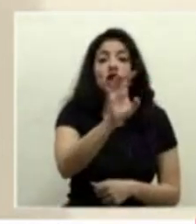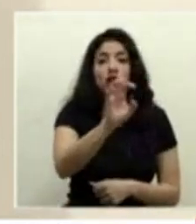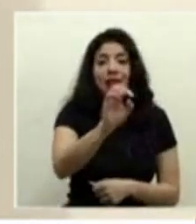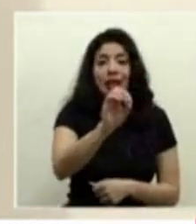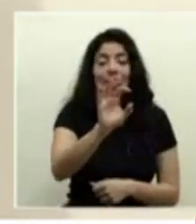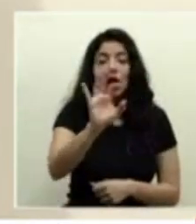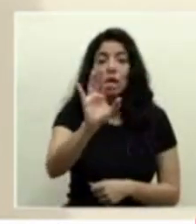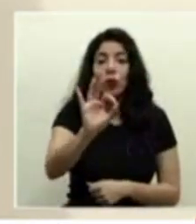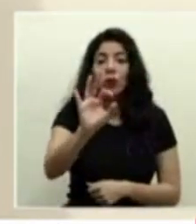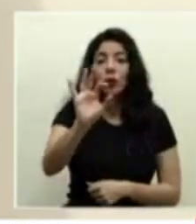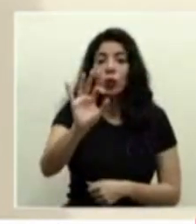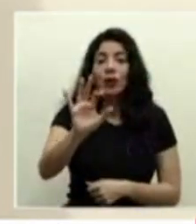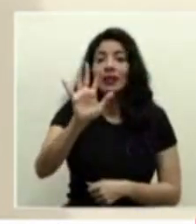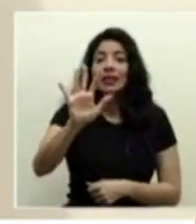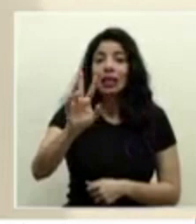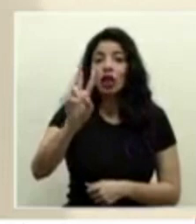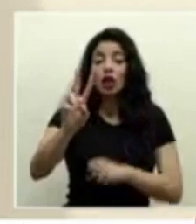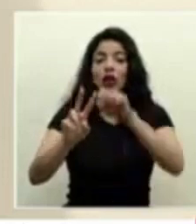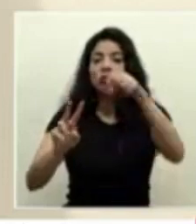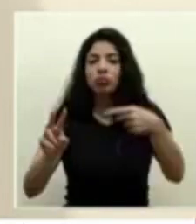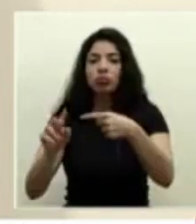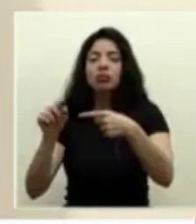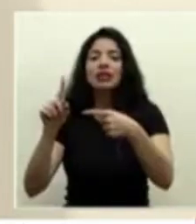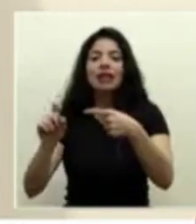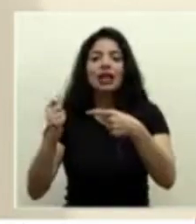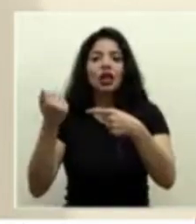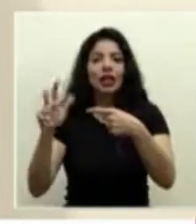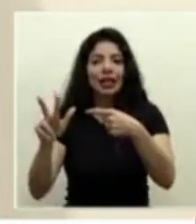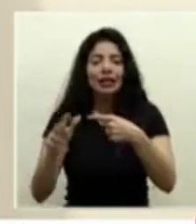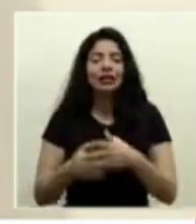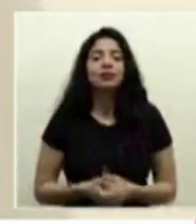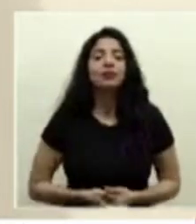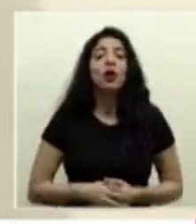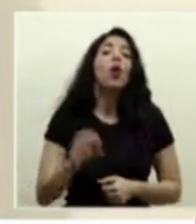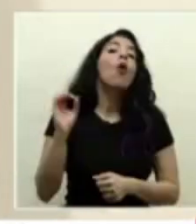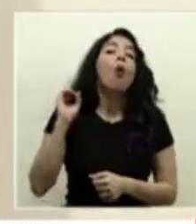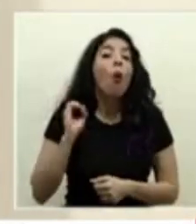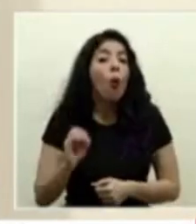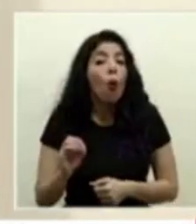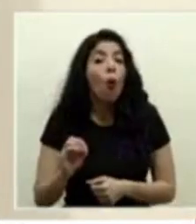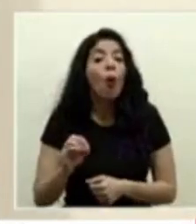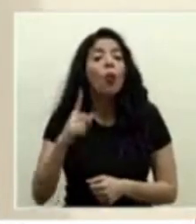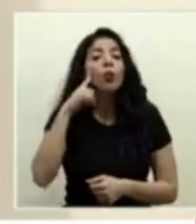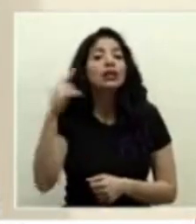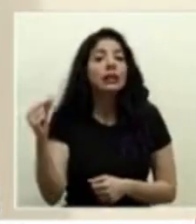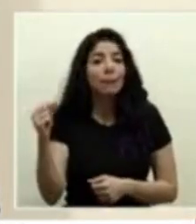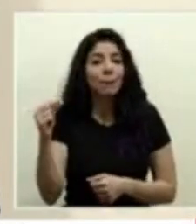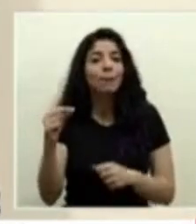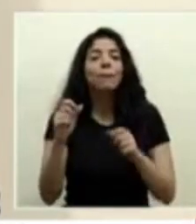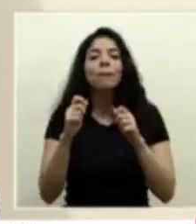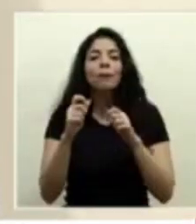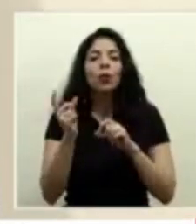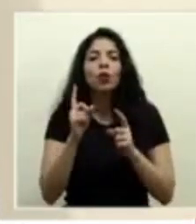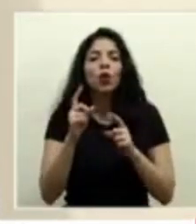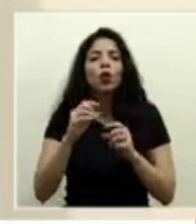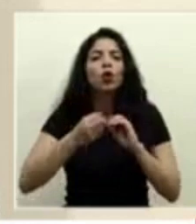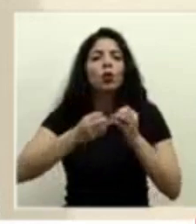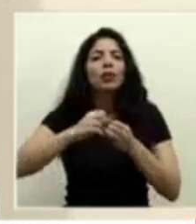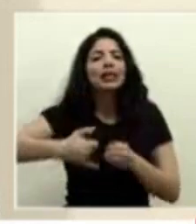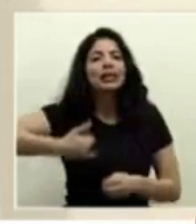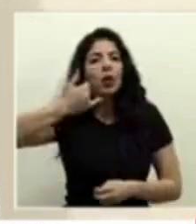99 52 extensión 113 o también por whatsapp al celular